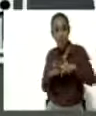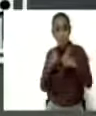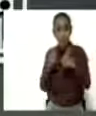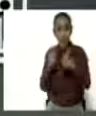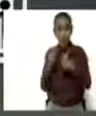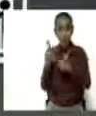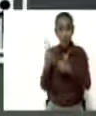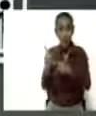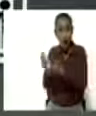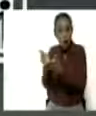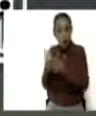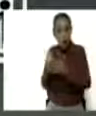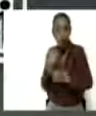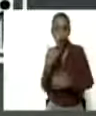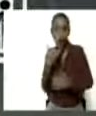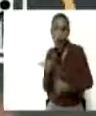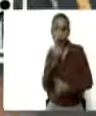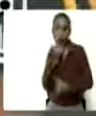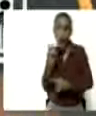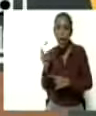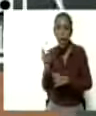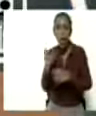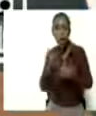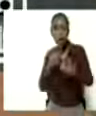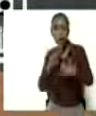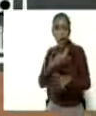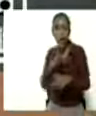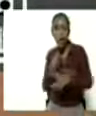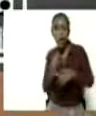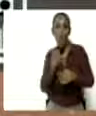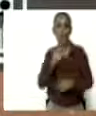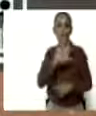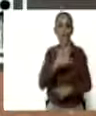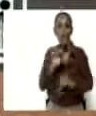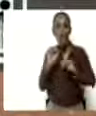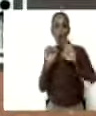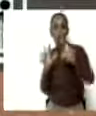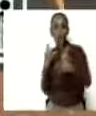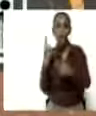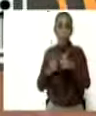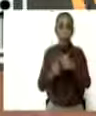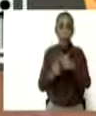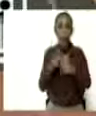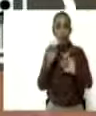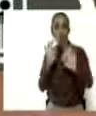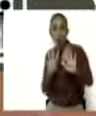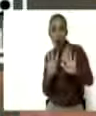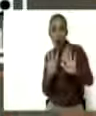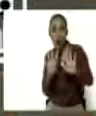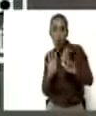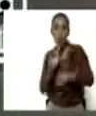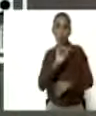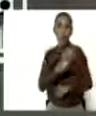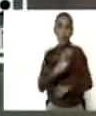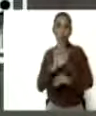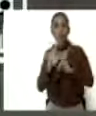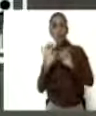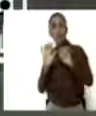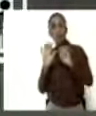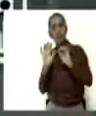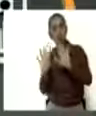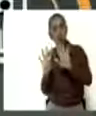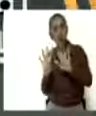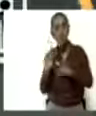corrige, esto da 38 más 9, 49, más 13,